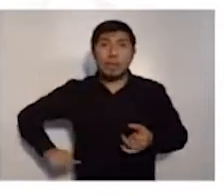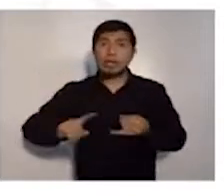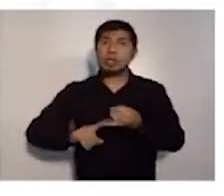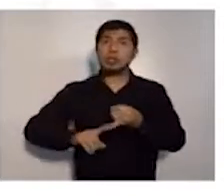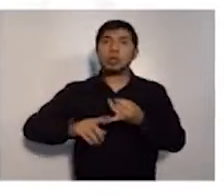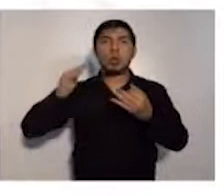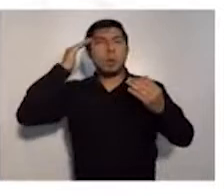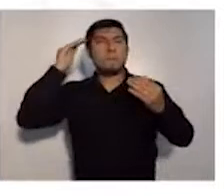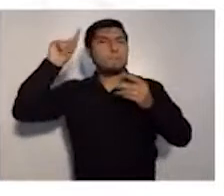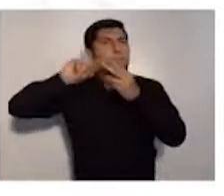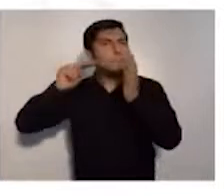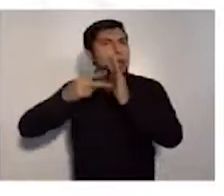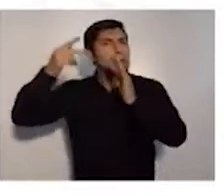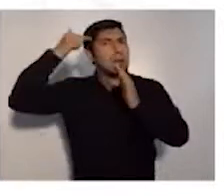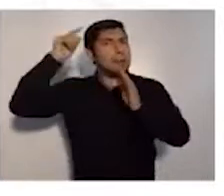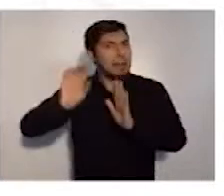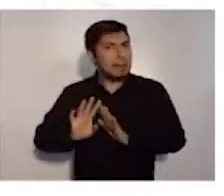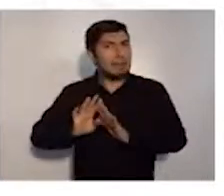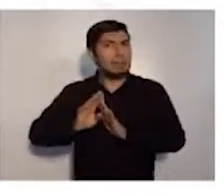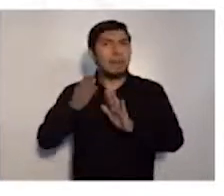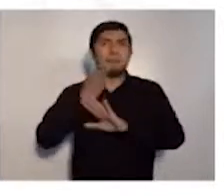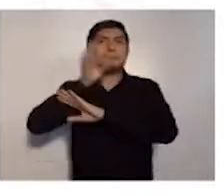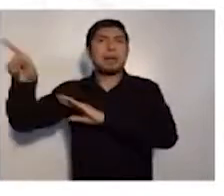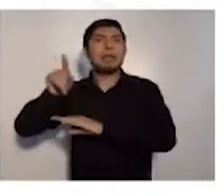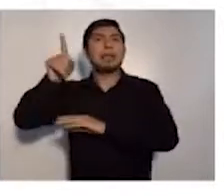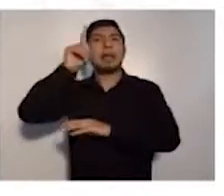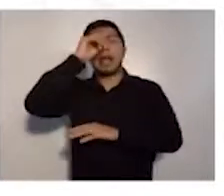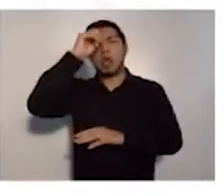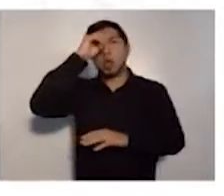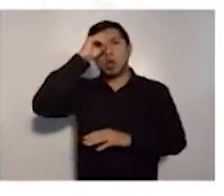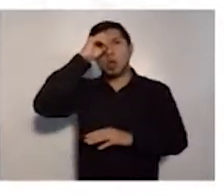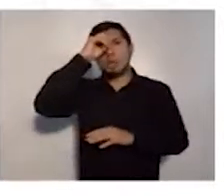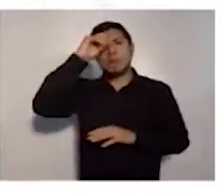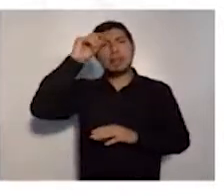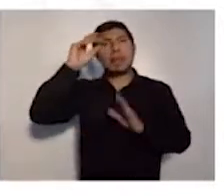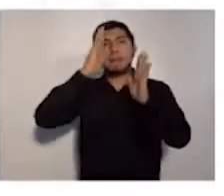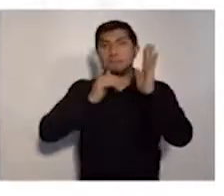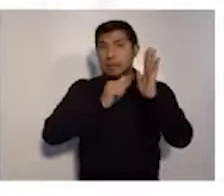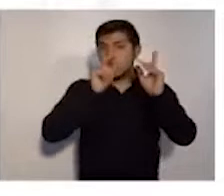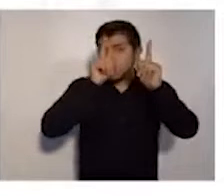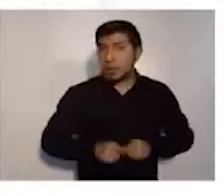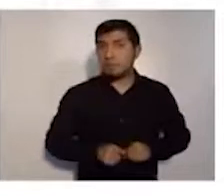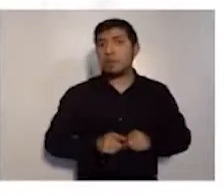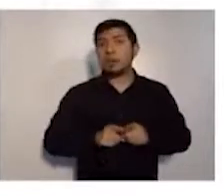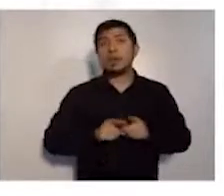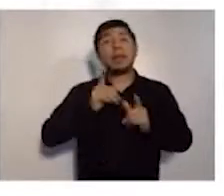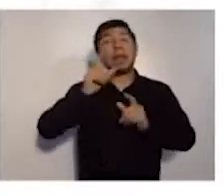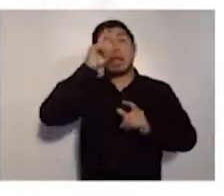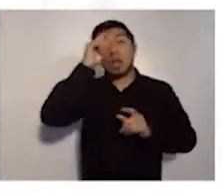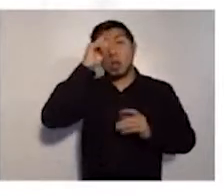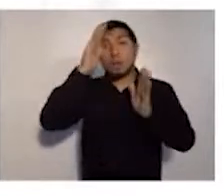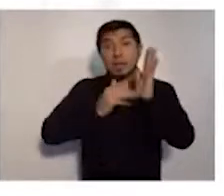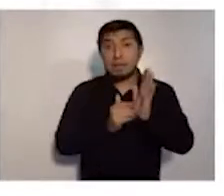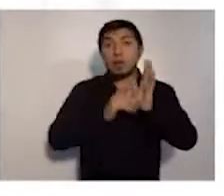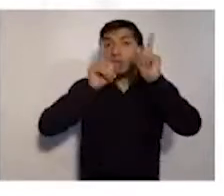cardiológico, neurológico, va a ir al hospital Pablo Soria. Esto quiere decir que ahora el hospital Pablo Soria también va a atender pacientes